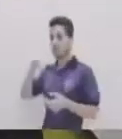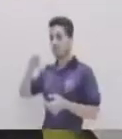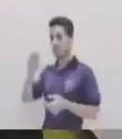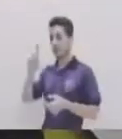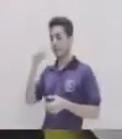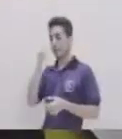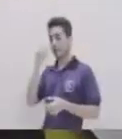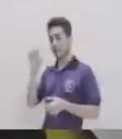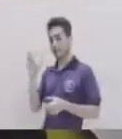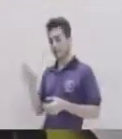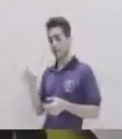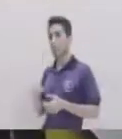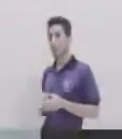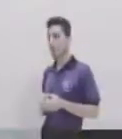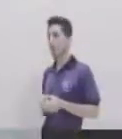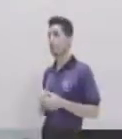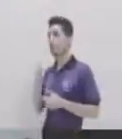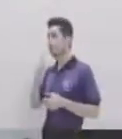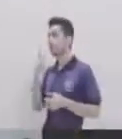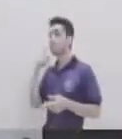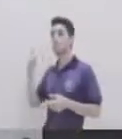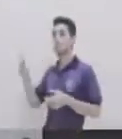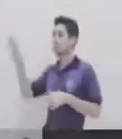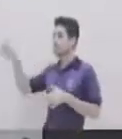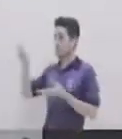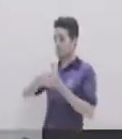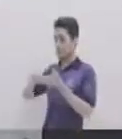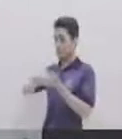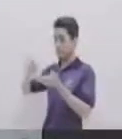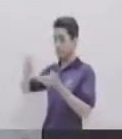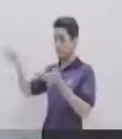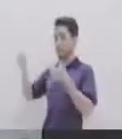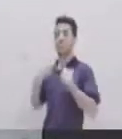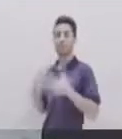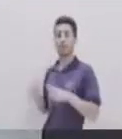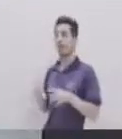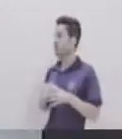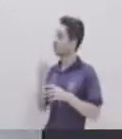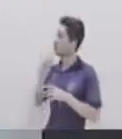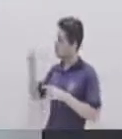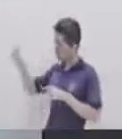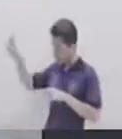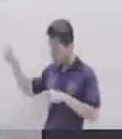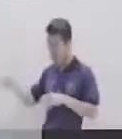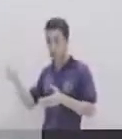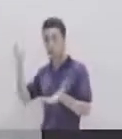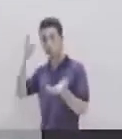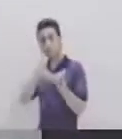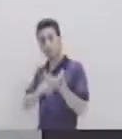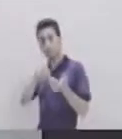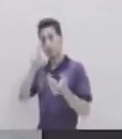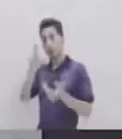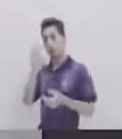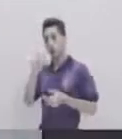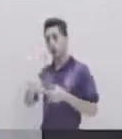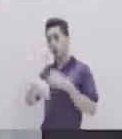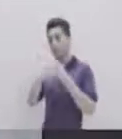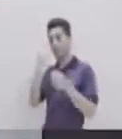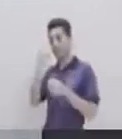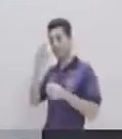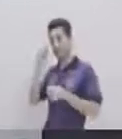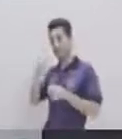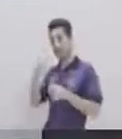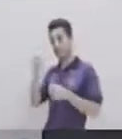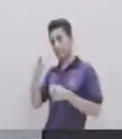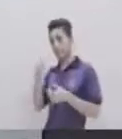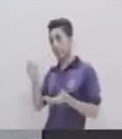pedidos Sí No basta Con solo haber Pedido Recibido el pedido Debes confirmar Con la persona Que va a hacer la entrega